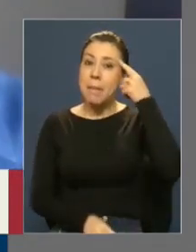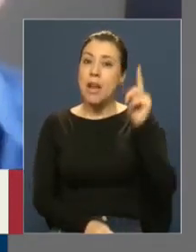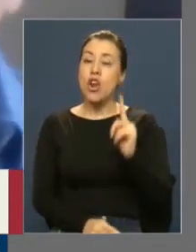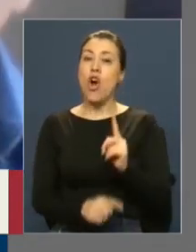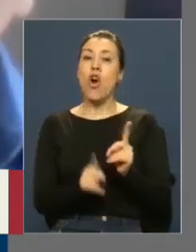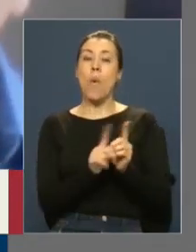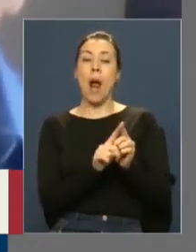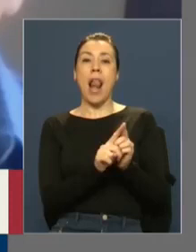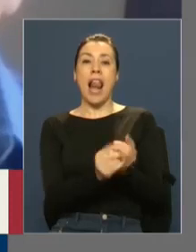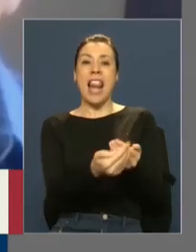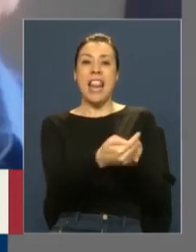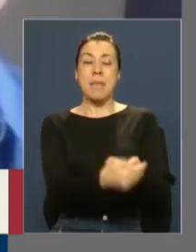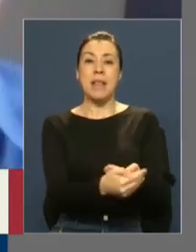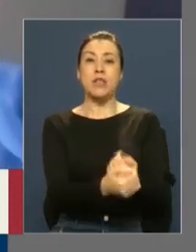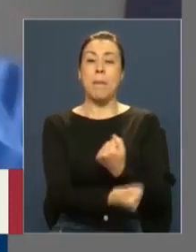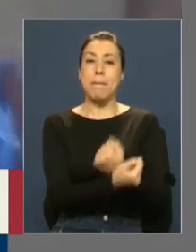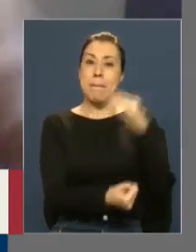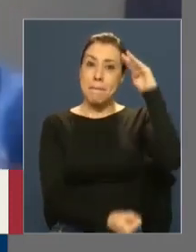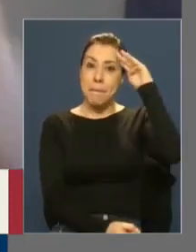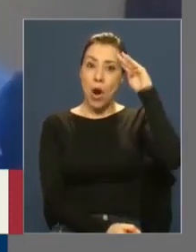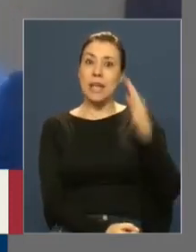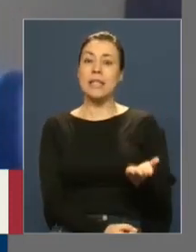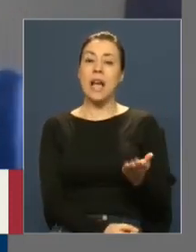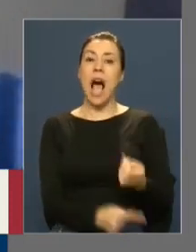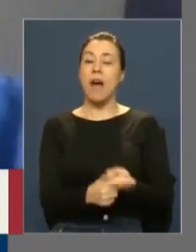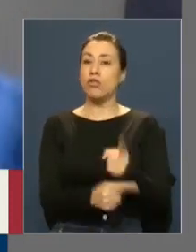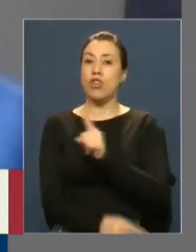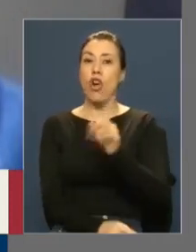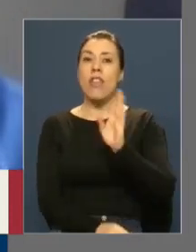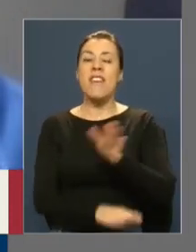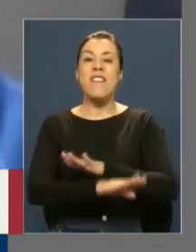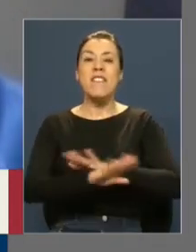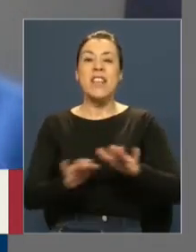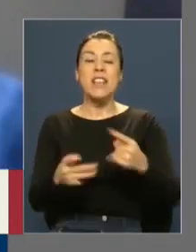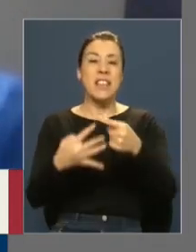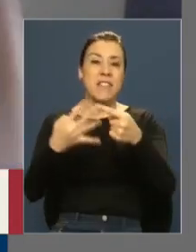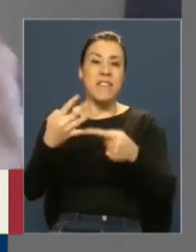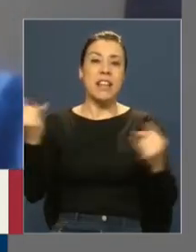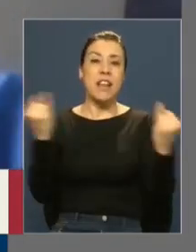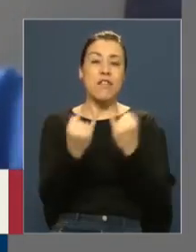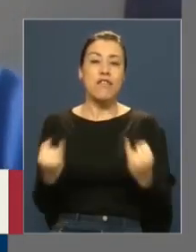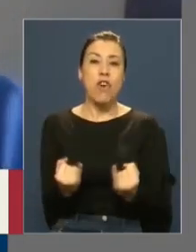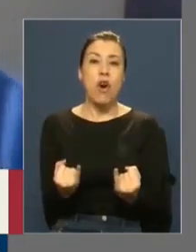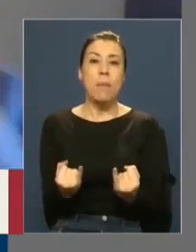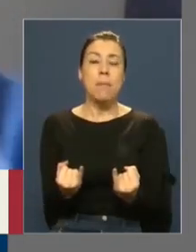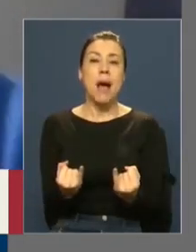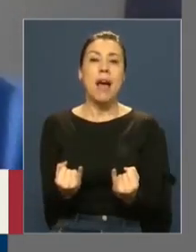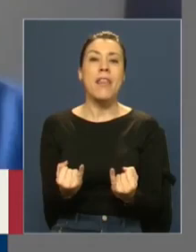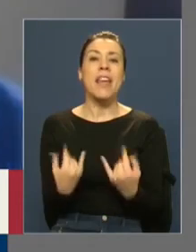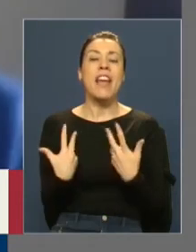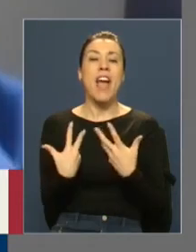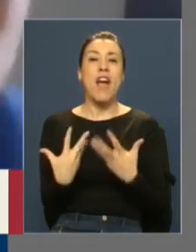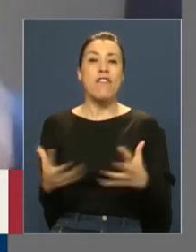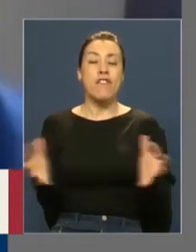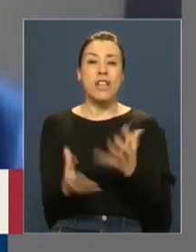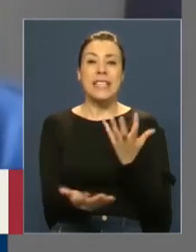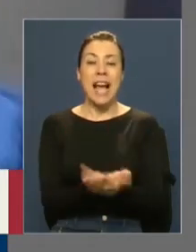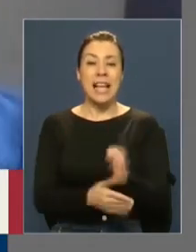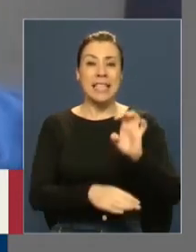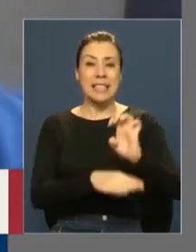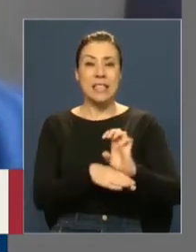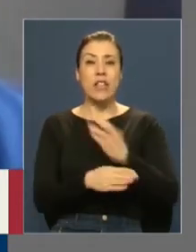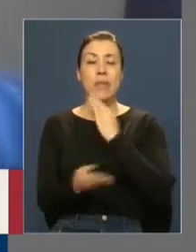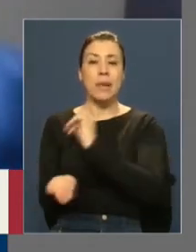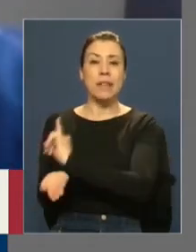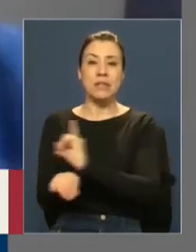con la represión policial y el abuso, sino que acabando justamente con todas las formas en que la violencia se enquista en el Estado y en la